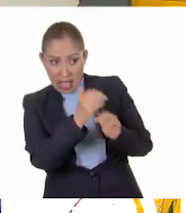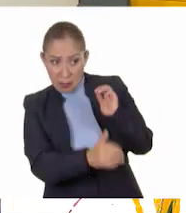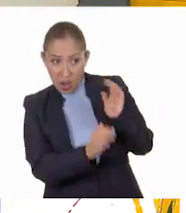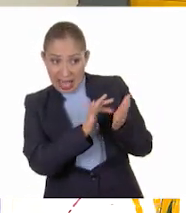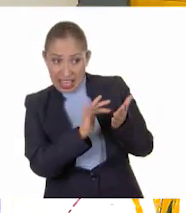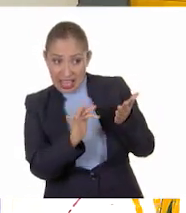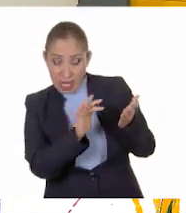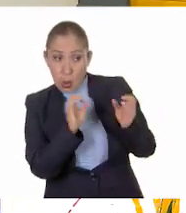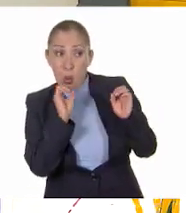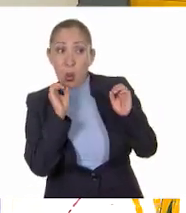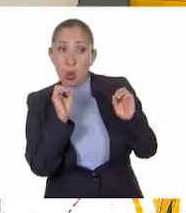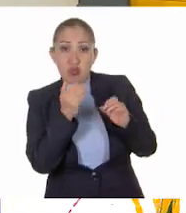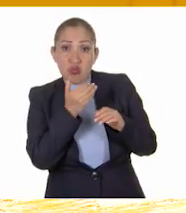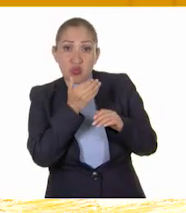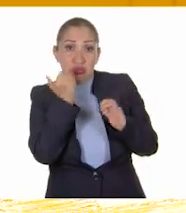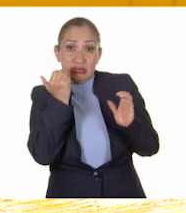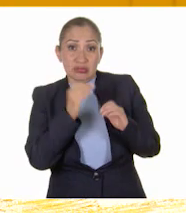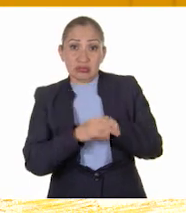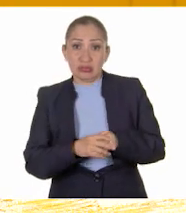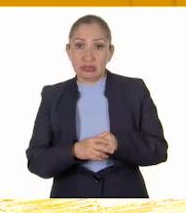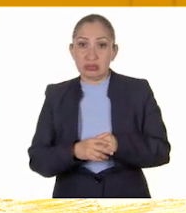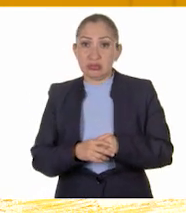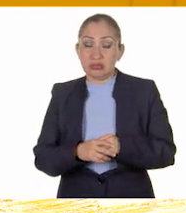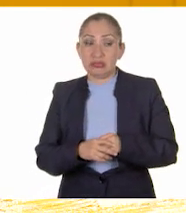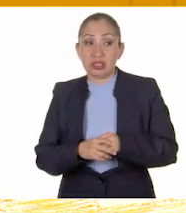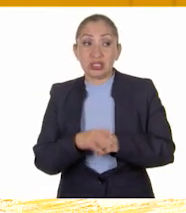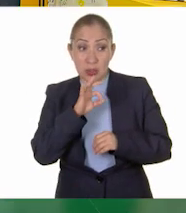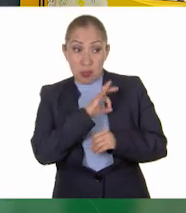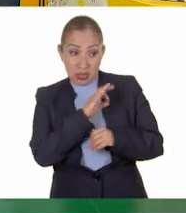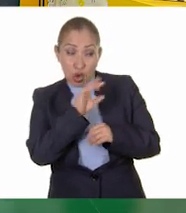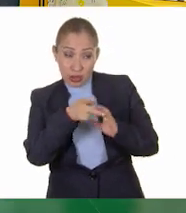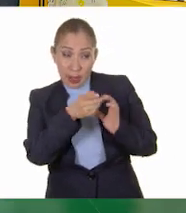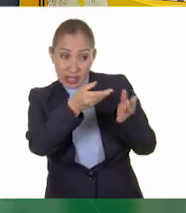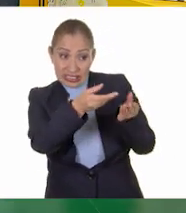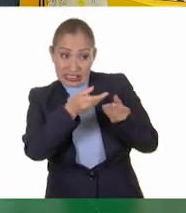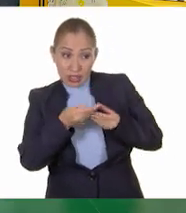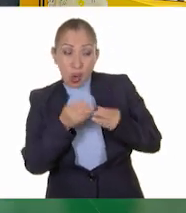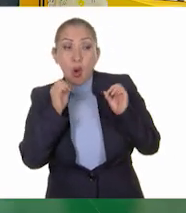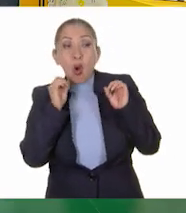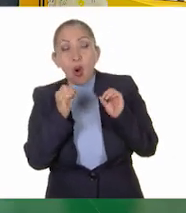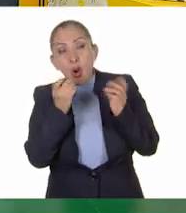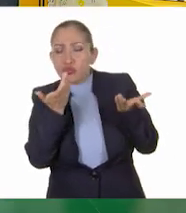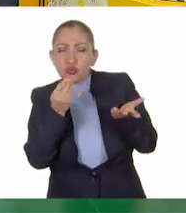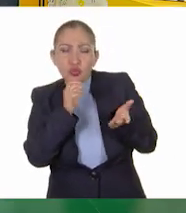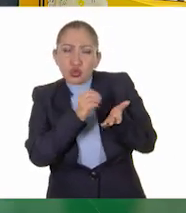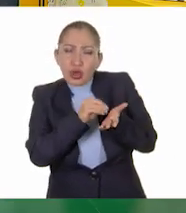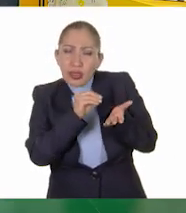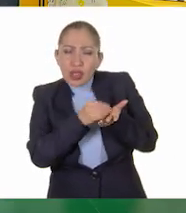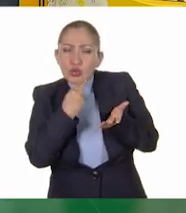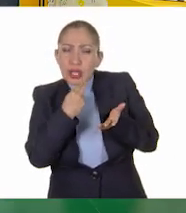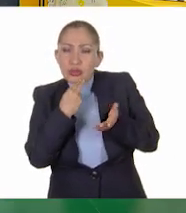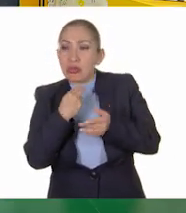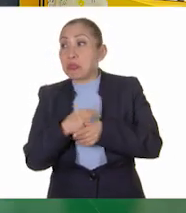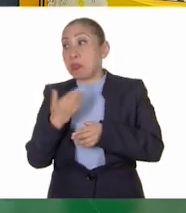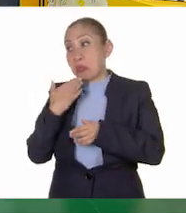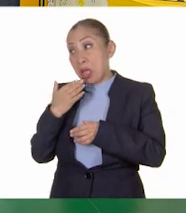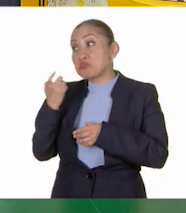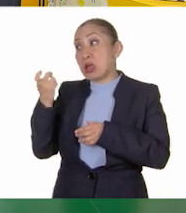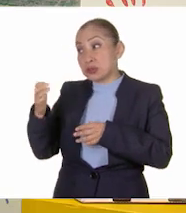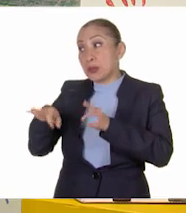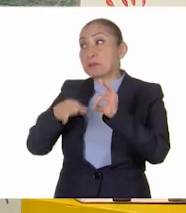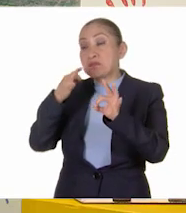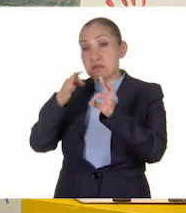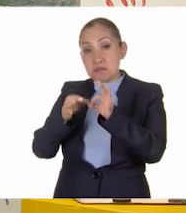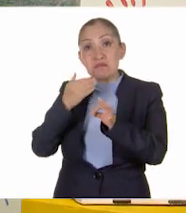terminó de leer o no sé, si me lo puede regresar ya o si todavía lo están utilizando. Excelente. Esas son formas